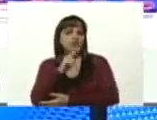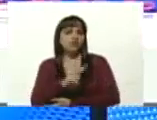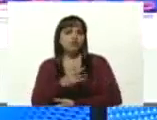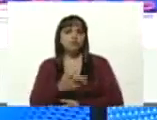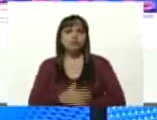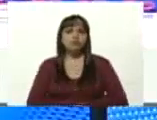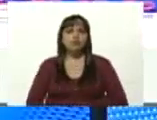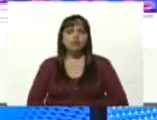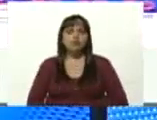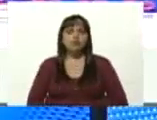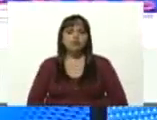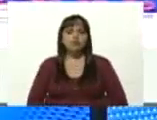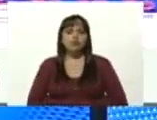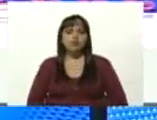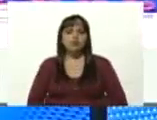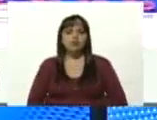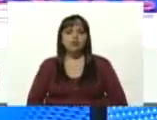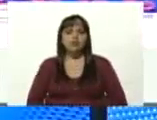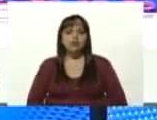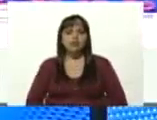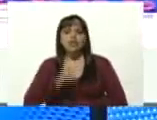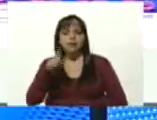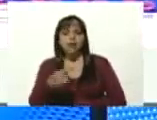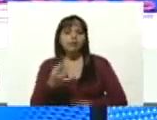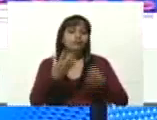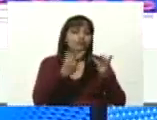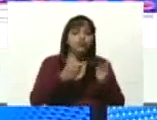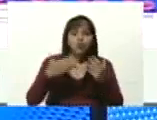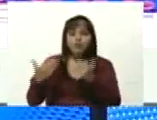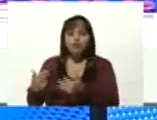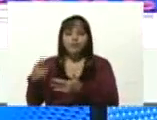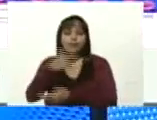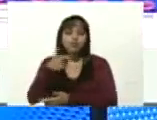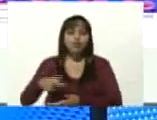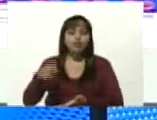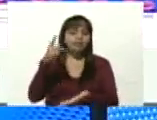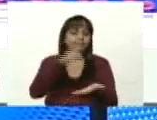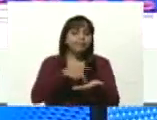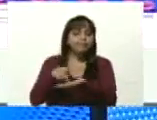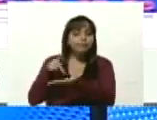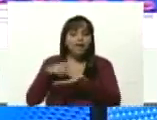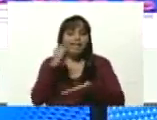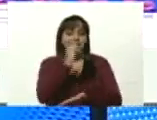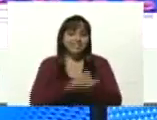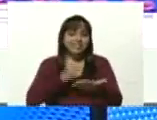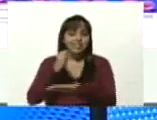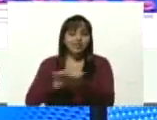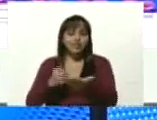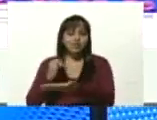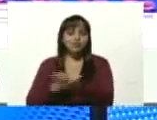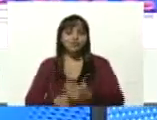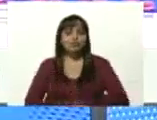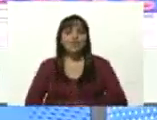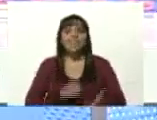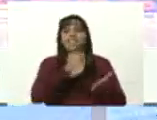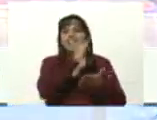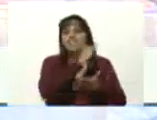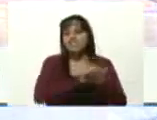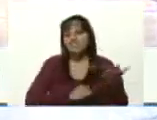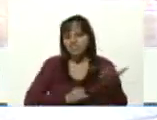cuantiosa diversidad de candidatos y candidatas que se han inscrito inscribieron